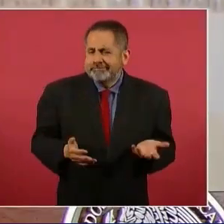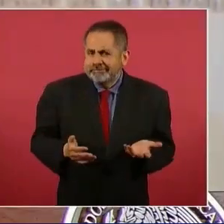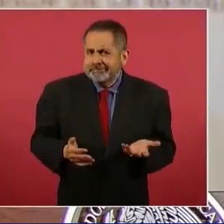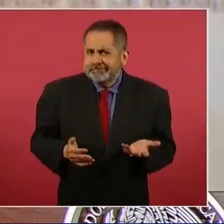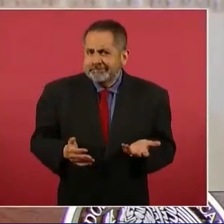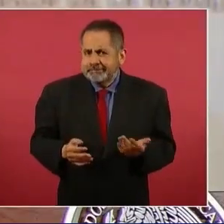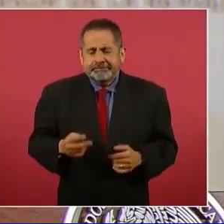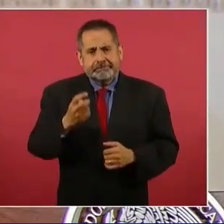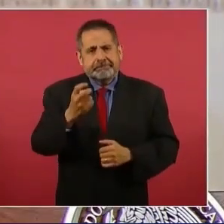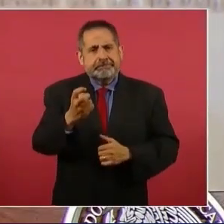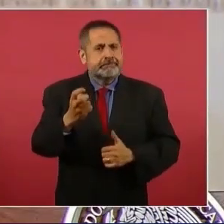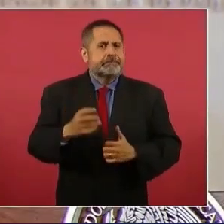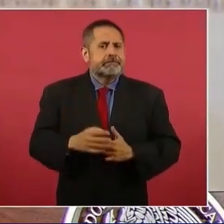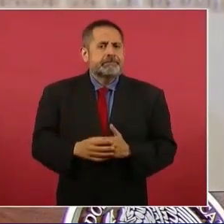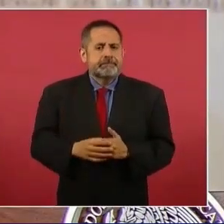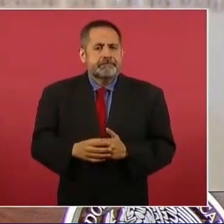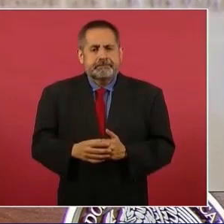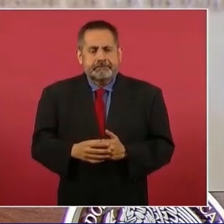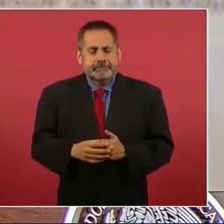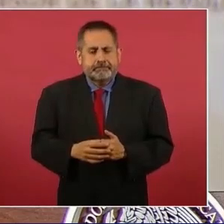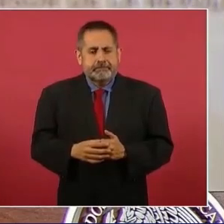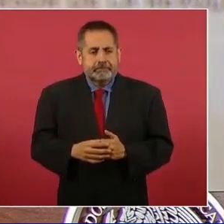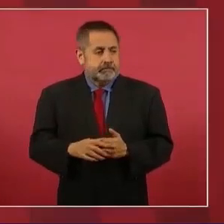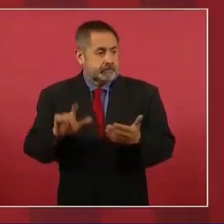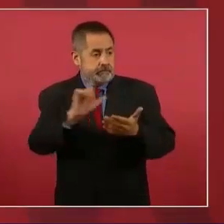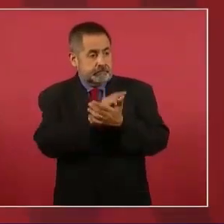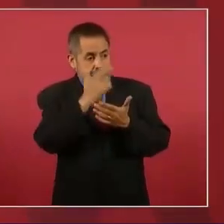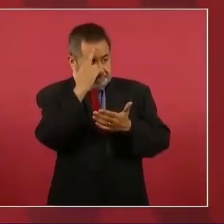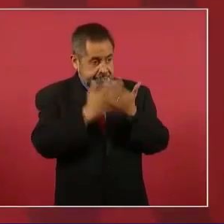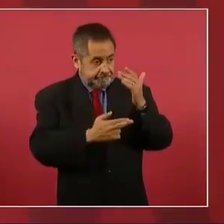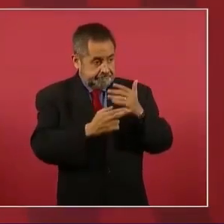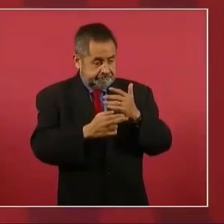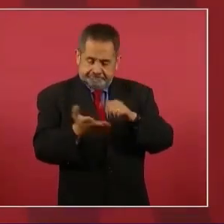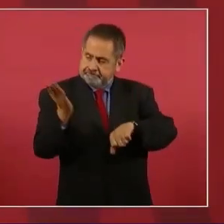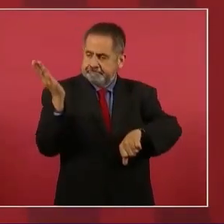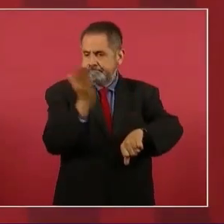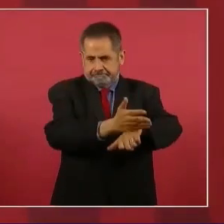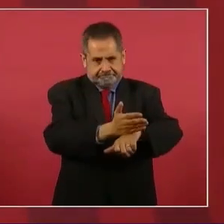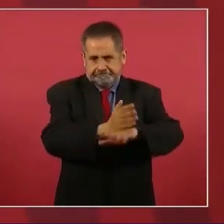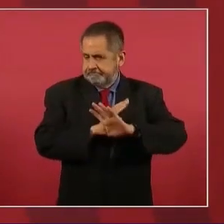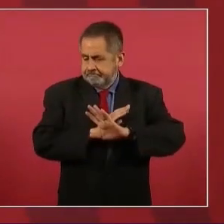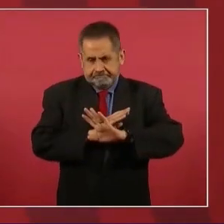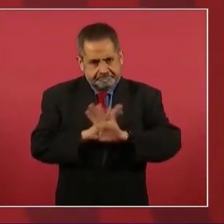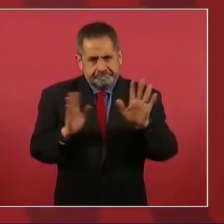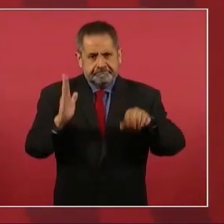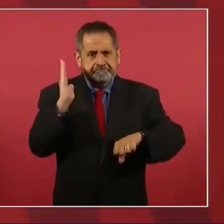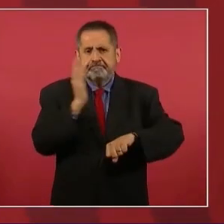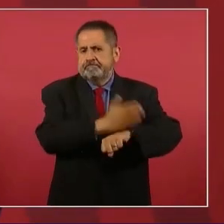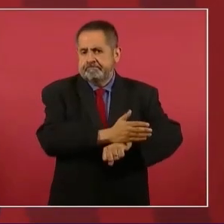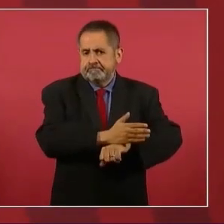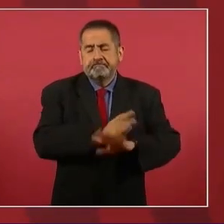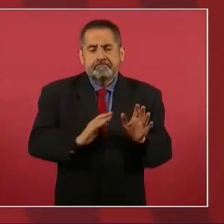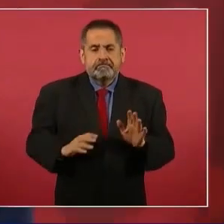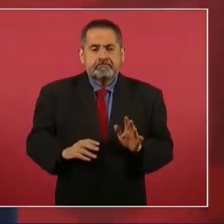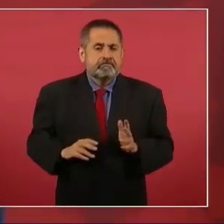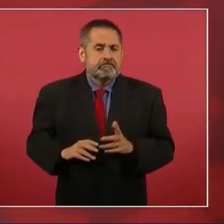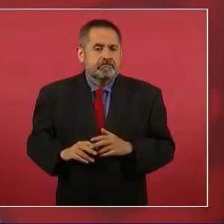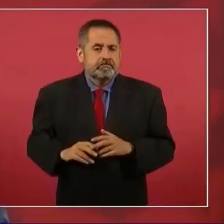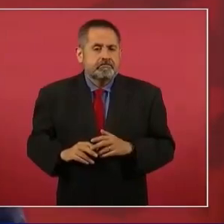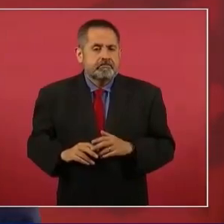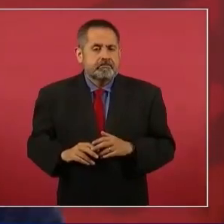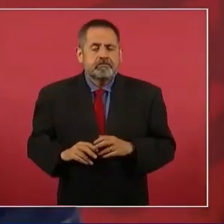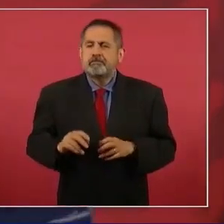que comete un delito es castigado, es como la novela de